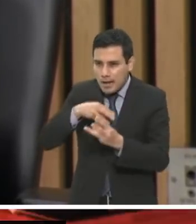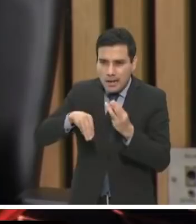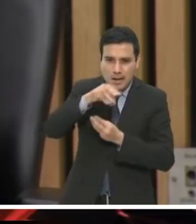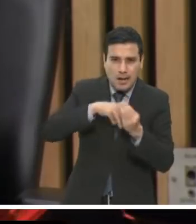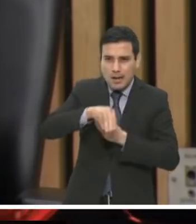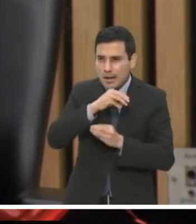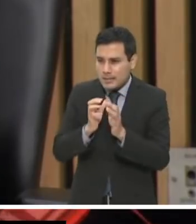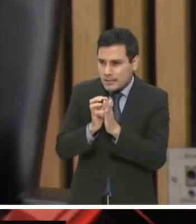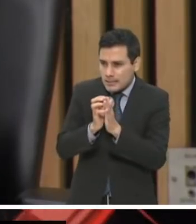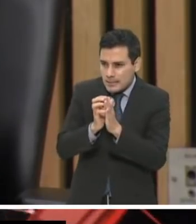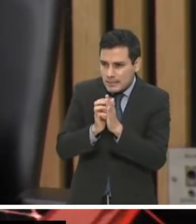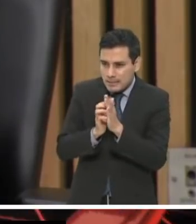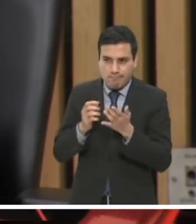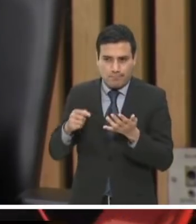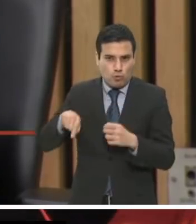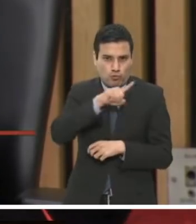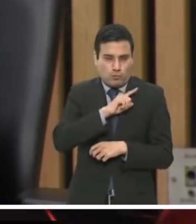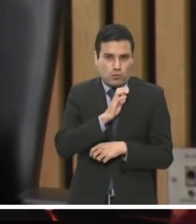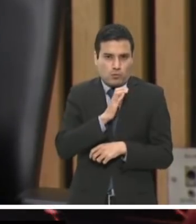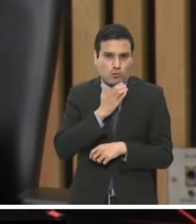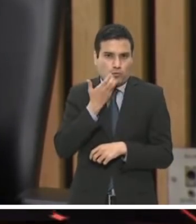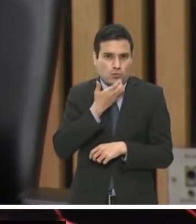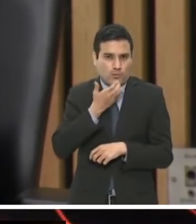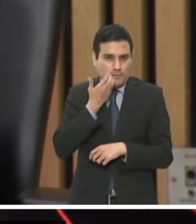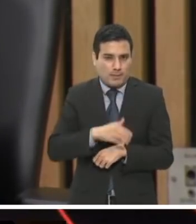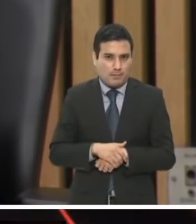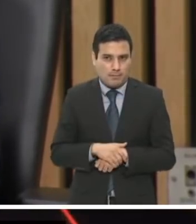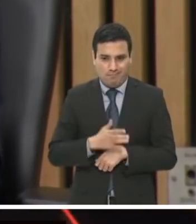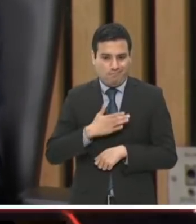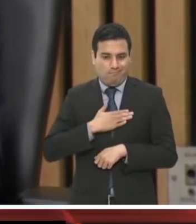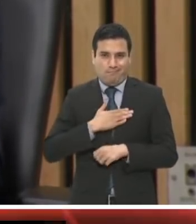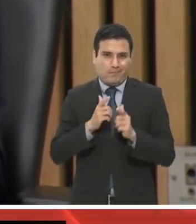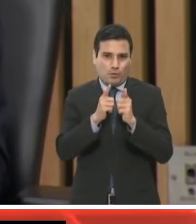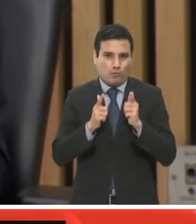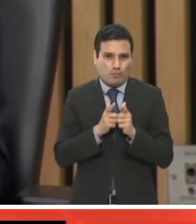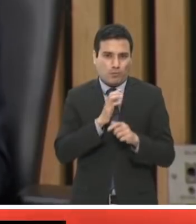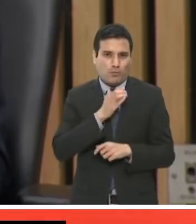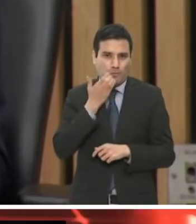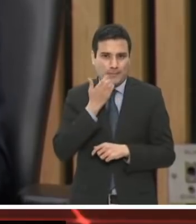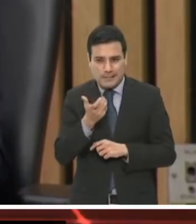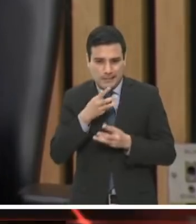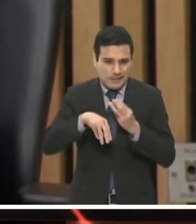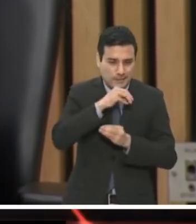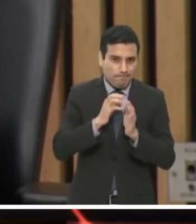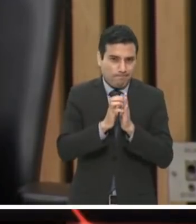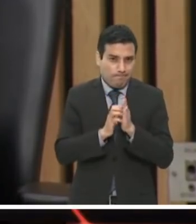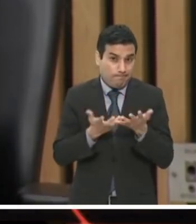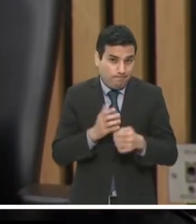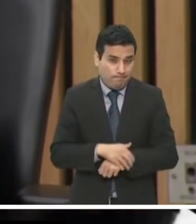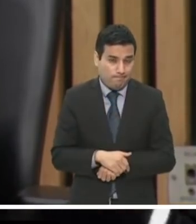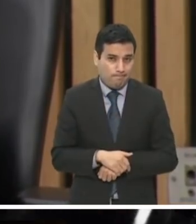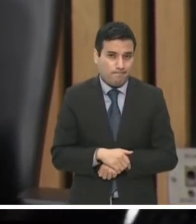que guía los principios de nuestro instituto político. Yo quiero,